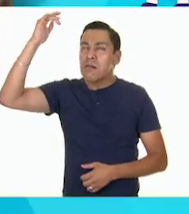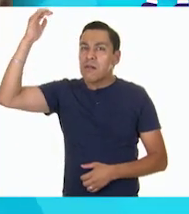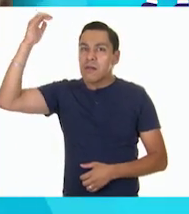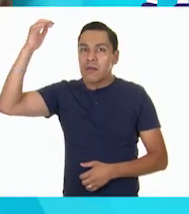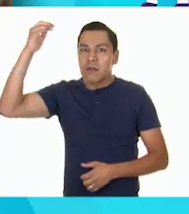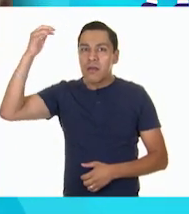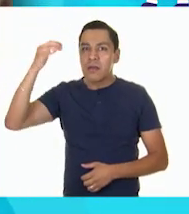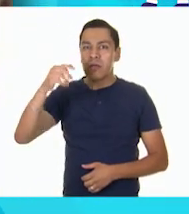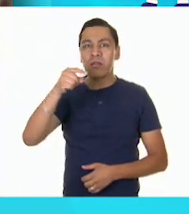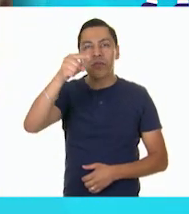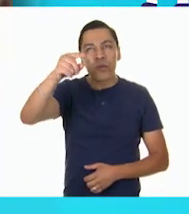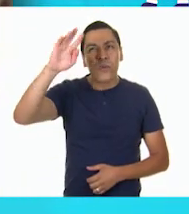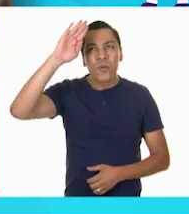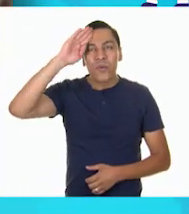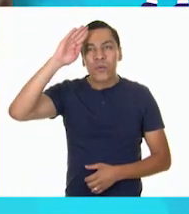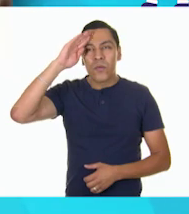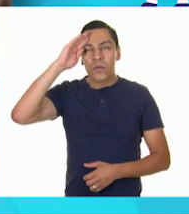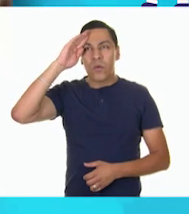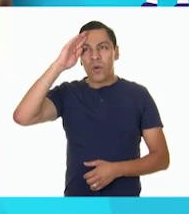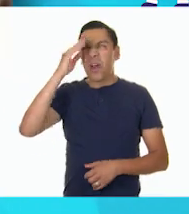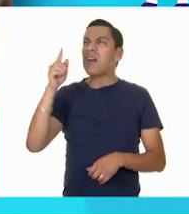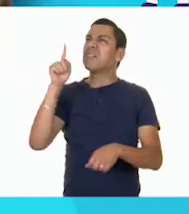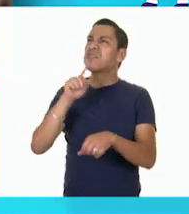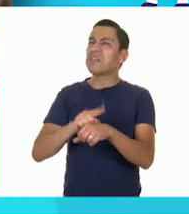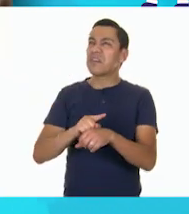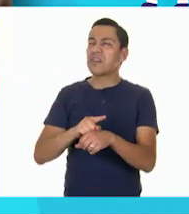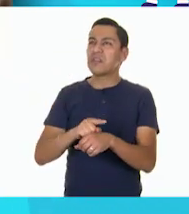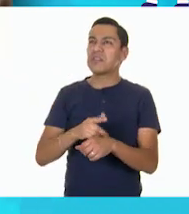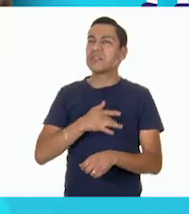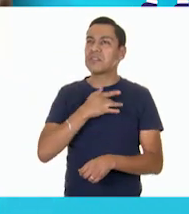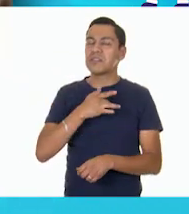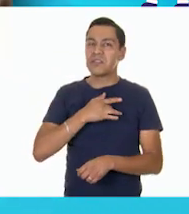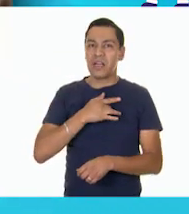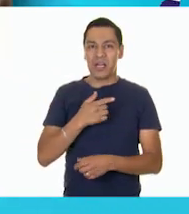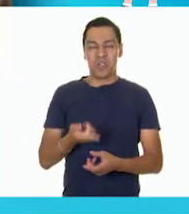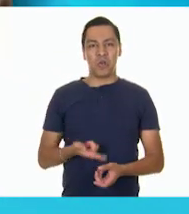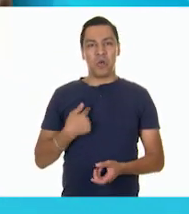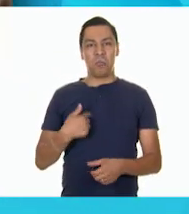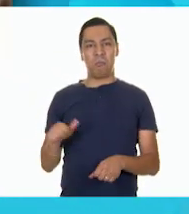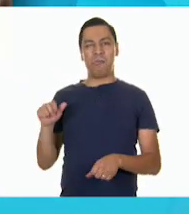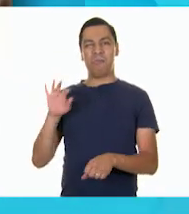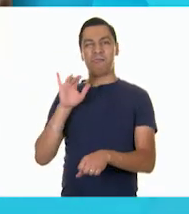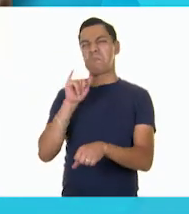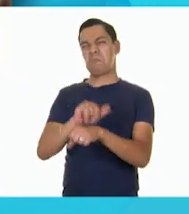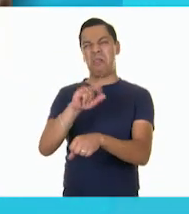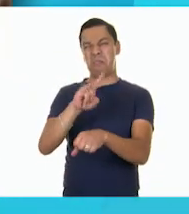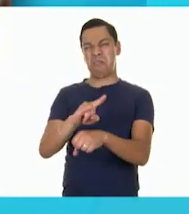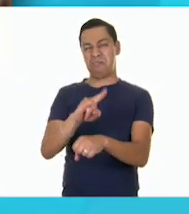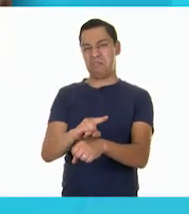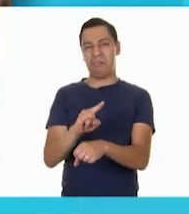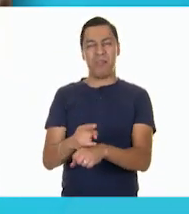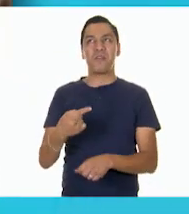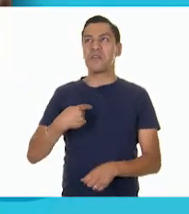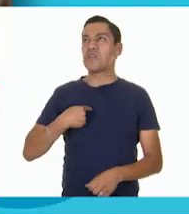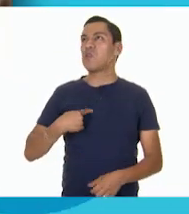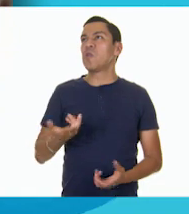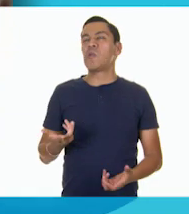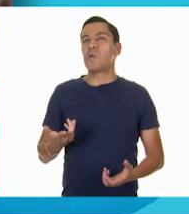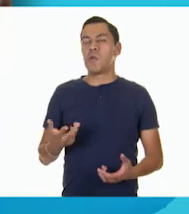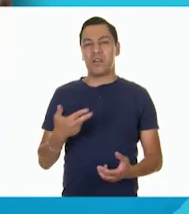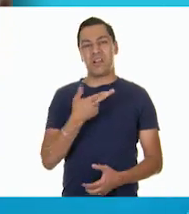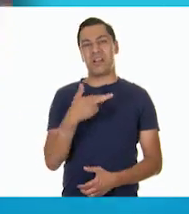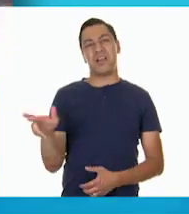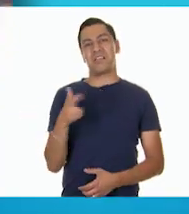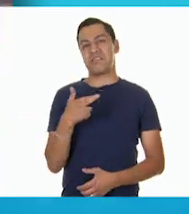imaginas que estás jugando a cualquier cosa que a ti se te ocurra y que estás representando un papel. Por ejemplo, tú puedes imaginarte que estás jugando al